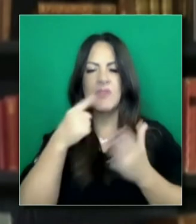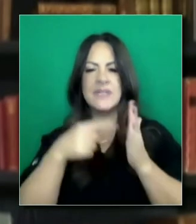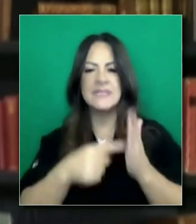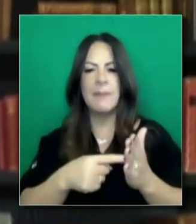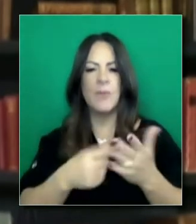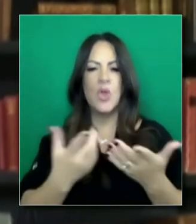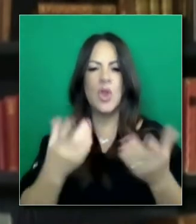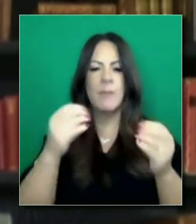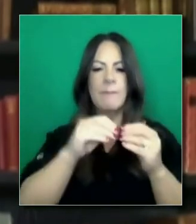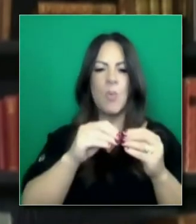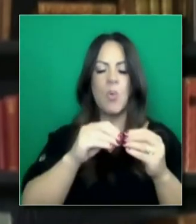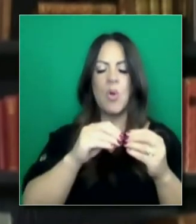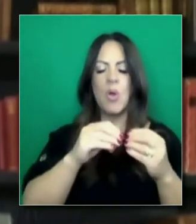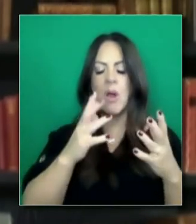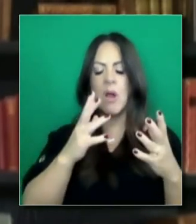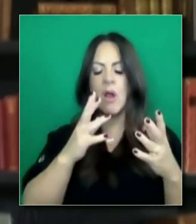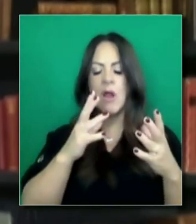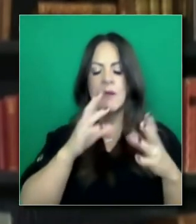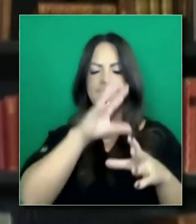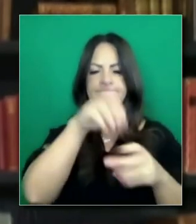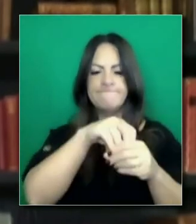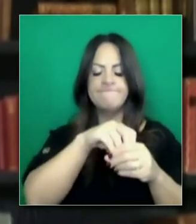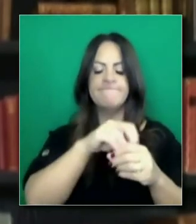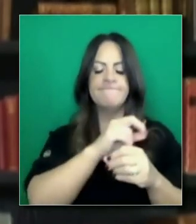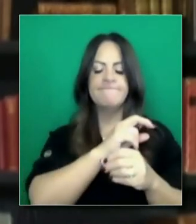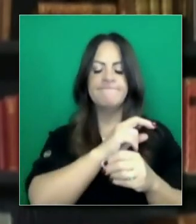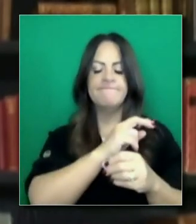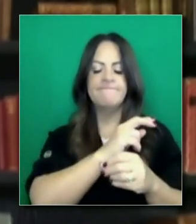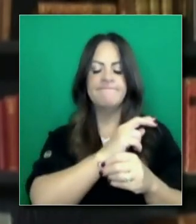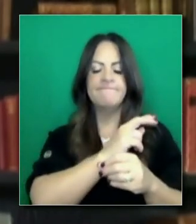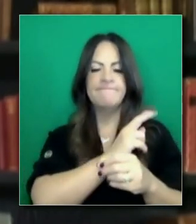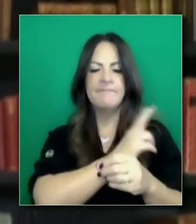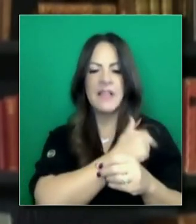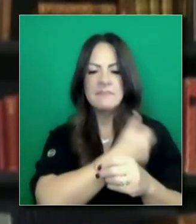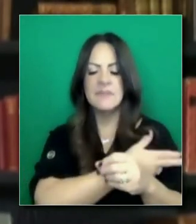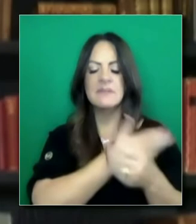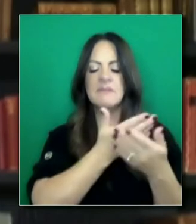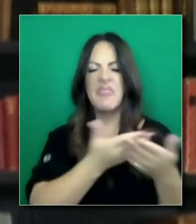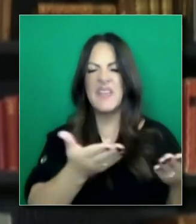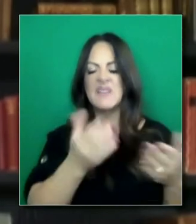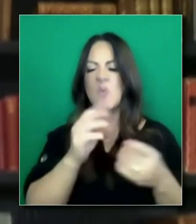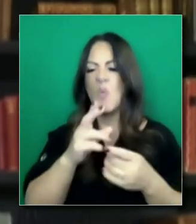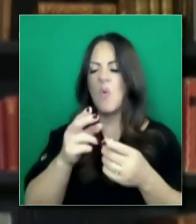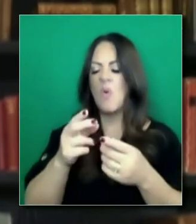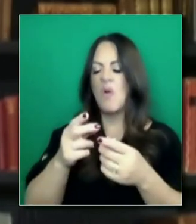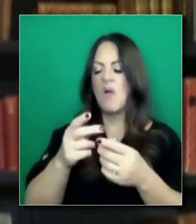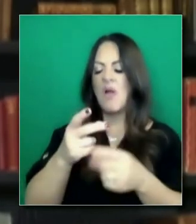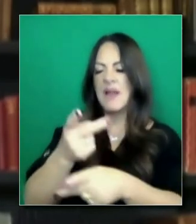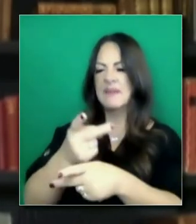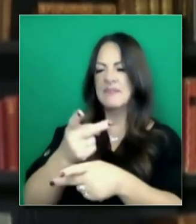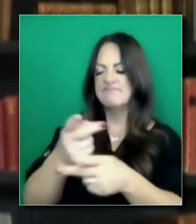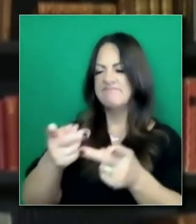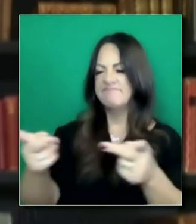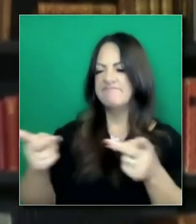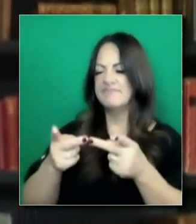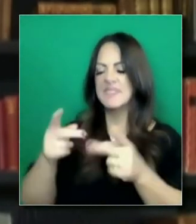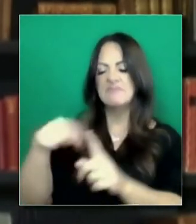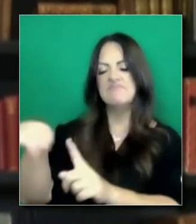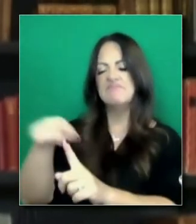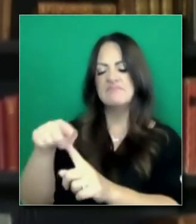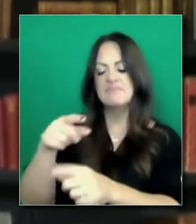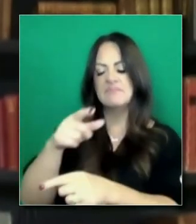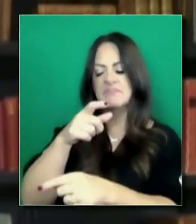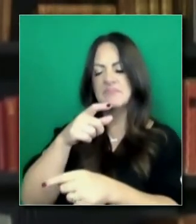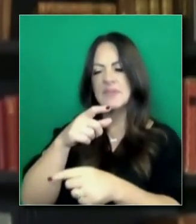instalaciones de cuidados médicos, estas categorías, un proceso bastante confuso. ¿Puede decirnos qué va a hacer